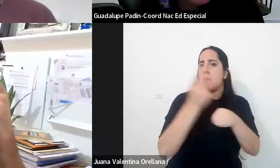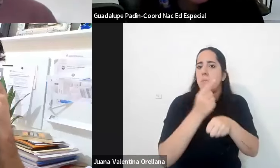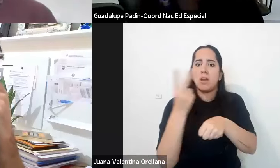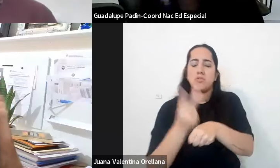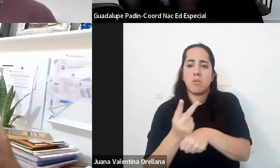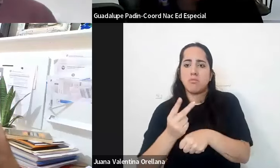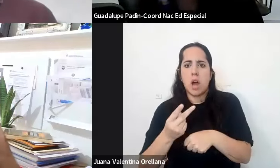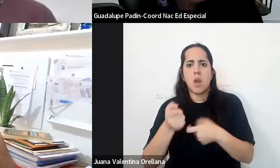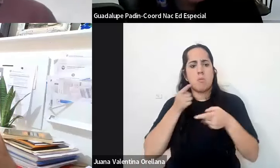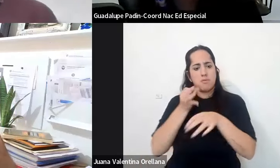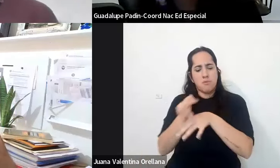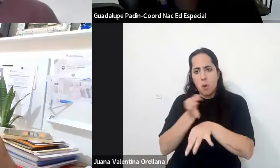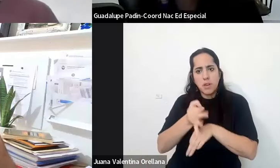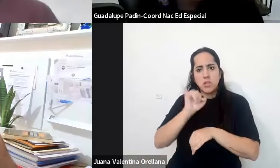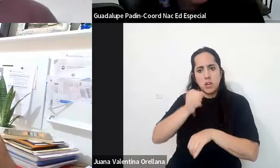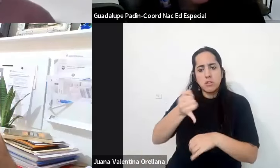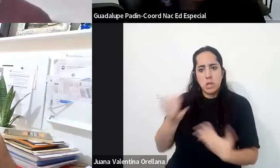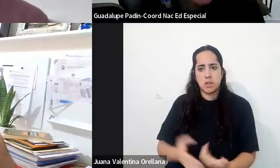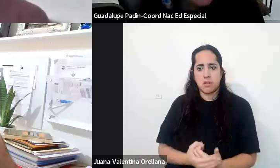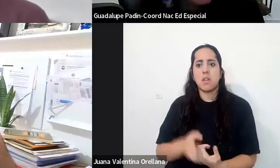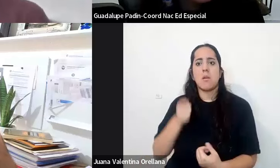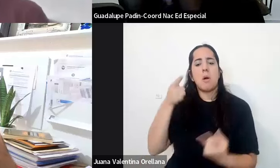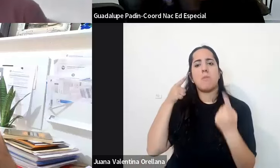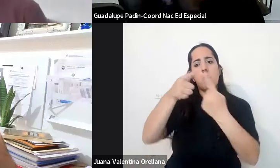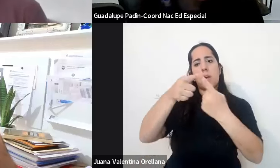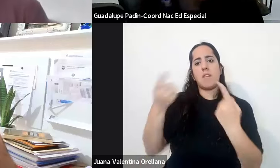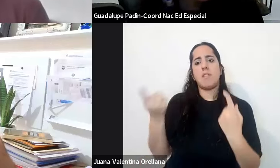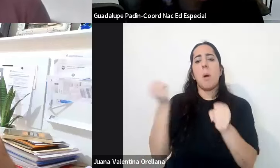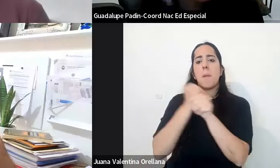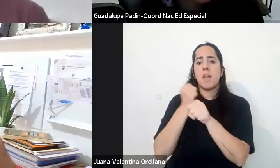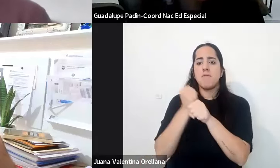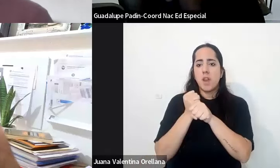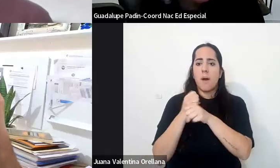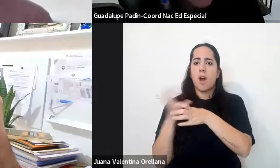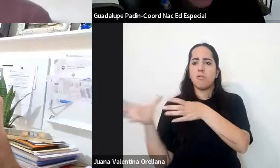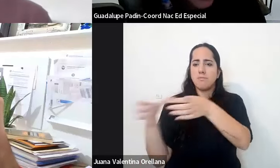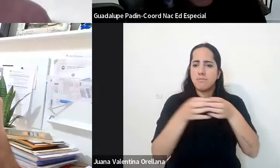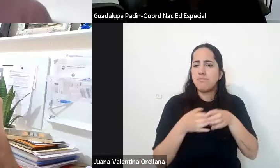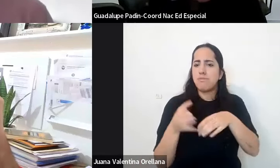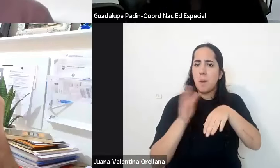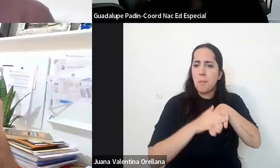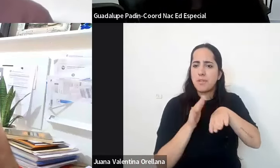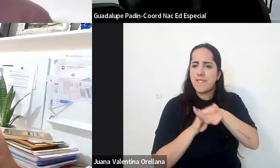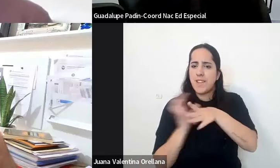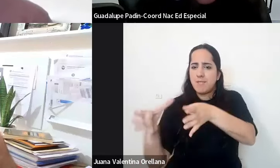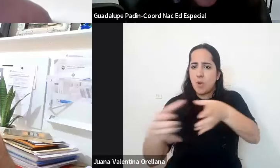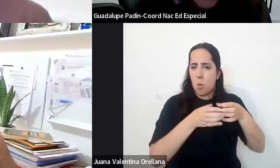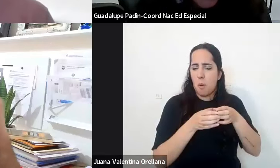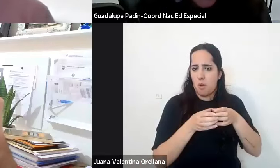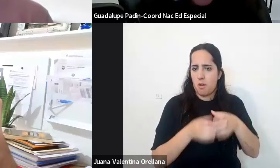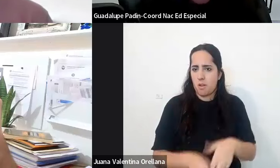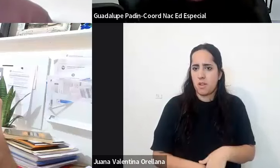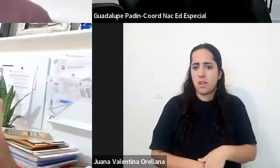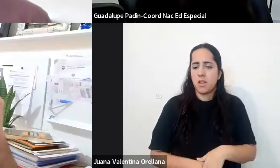especializado que todo pueda apuntar a un trabajo que tenga que ver con la corresponsabilidad y que en definitiva